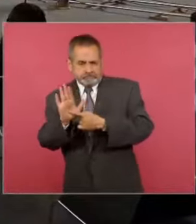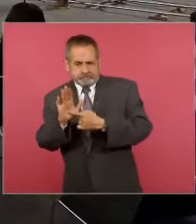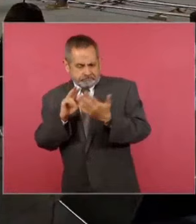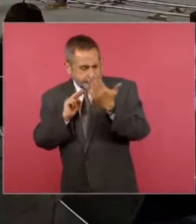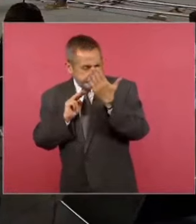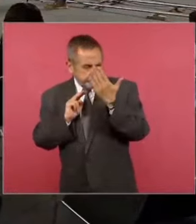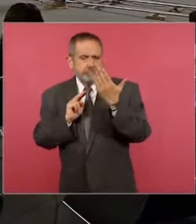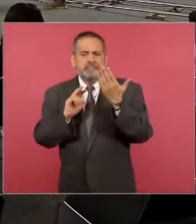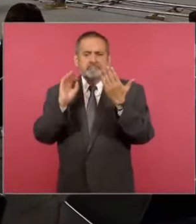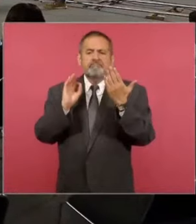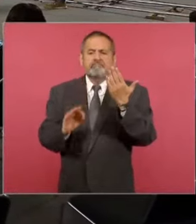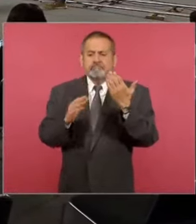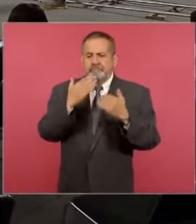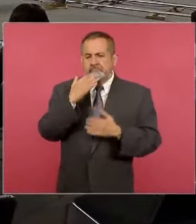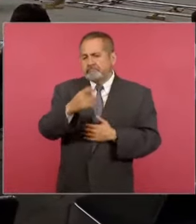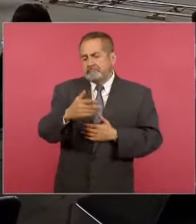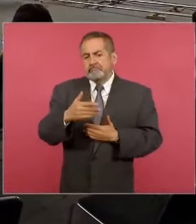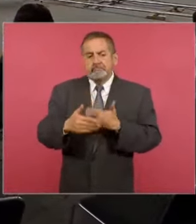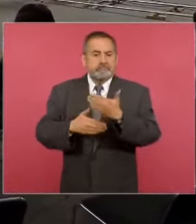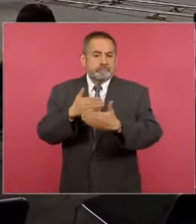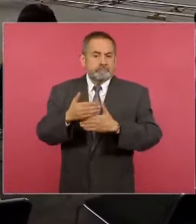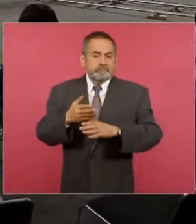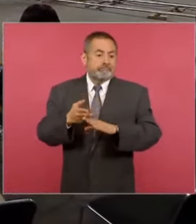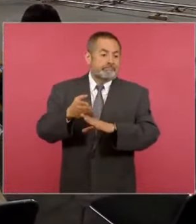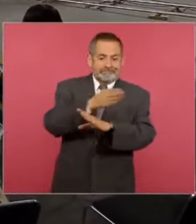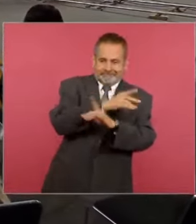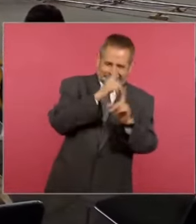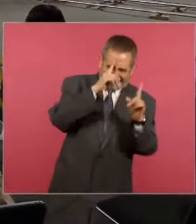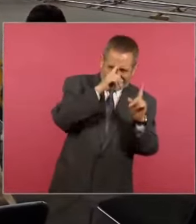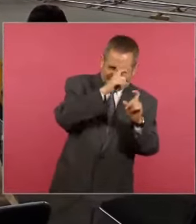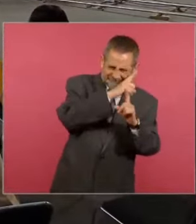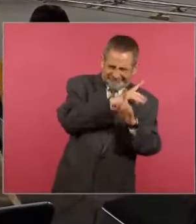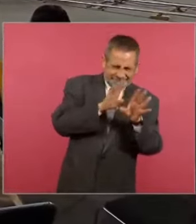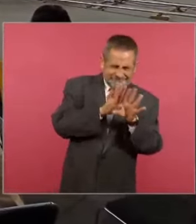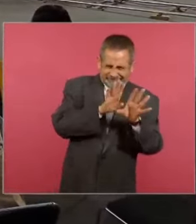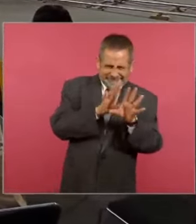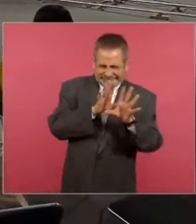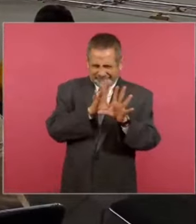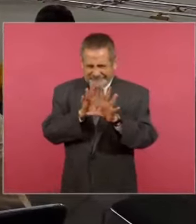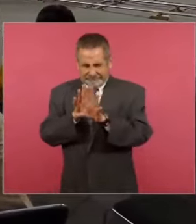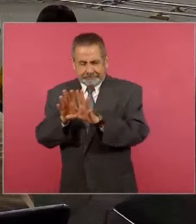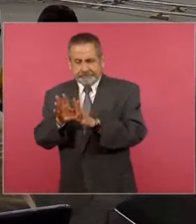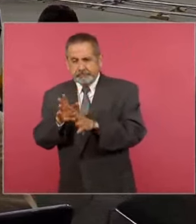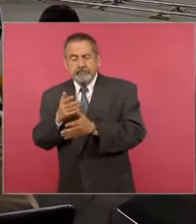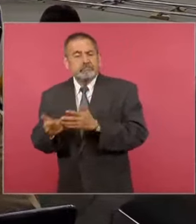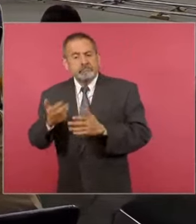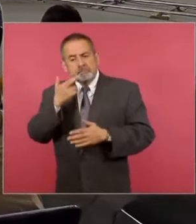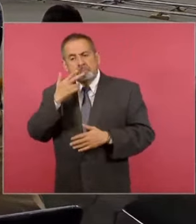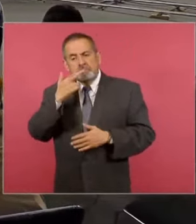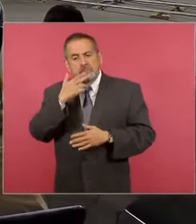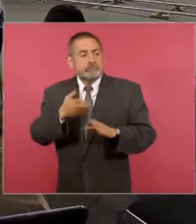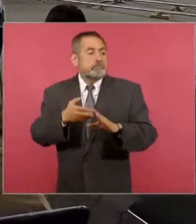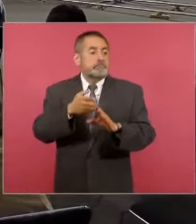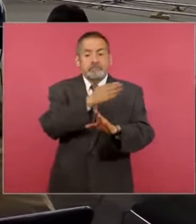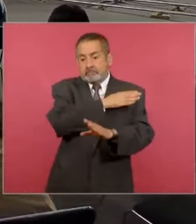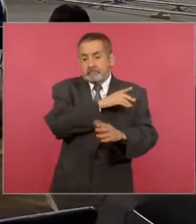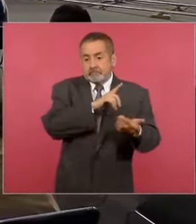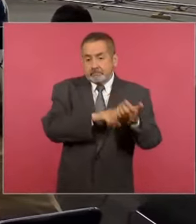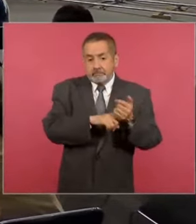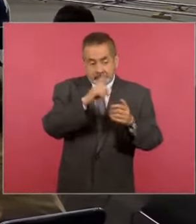que a pesar de que fue muy complejo, porque veníamos con una tendencia a la